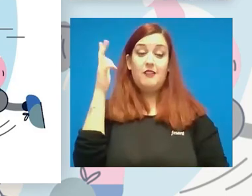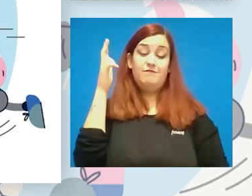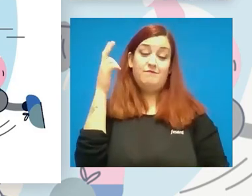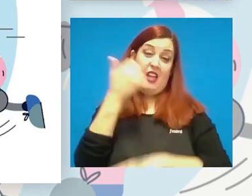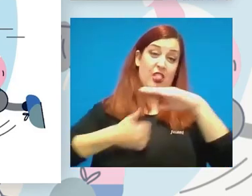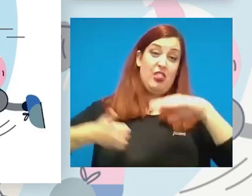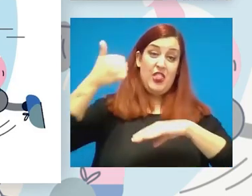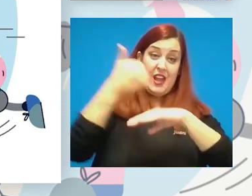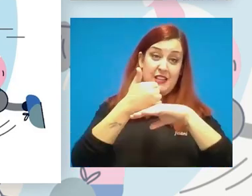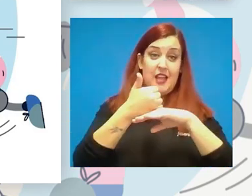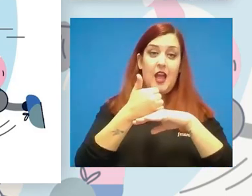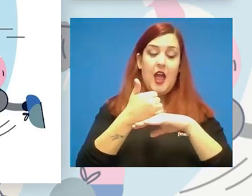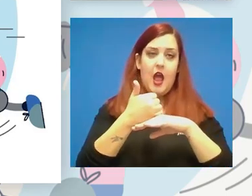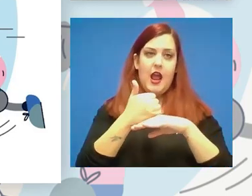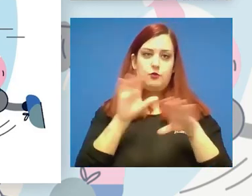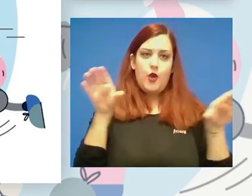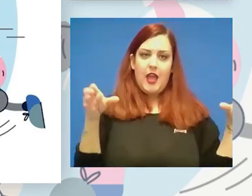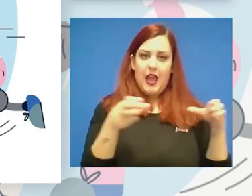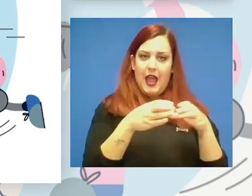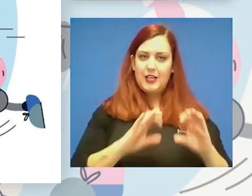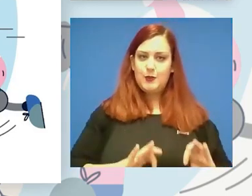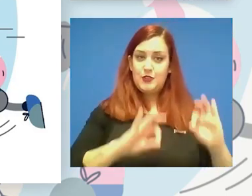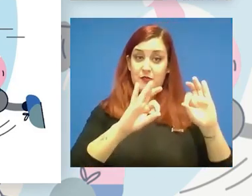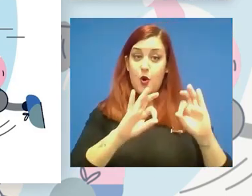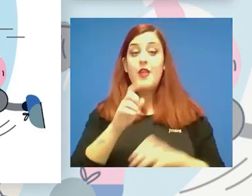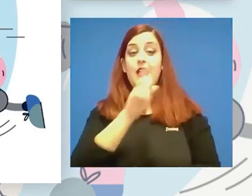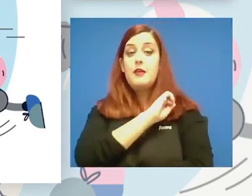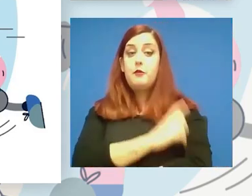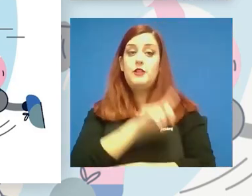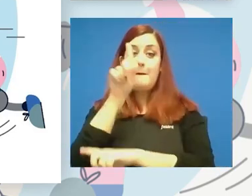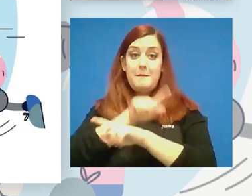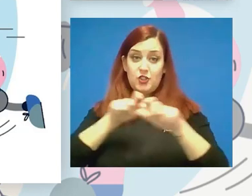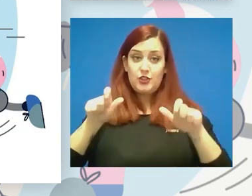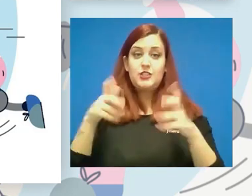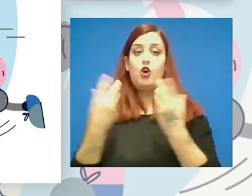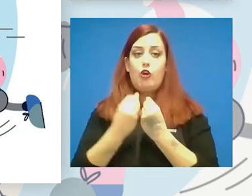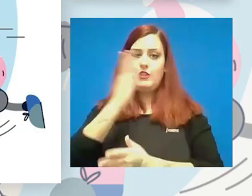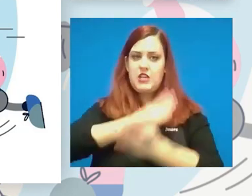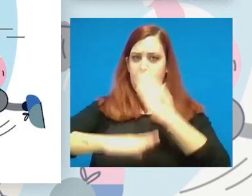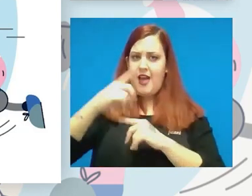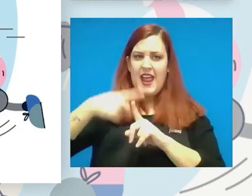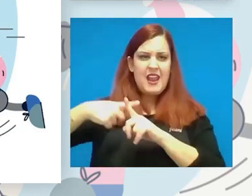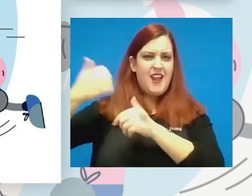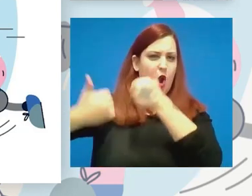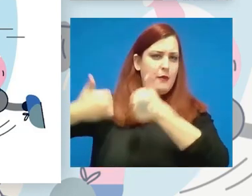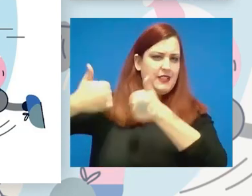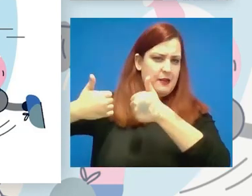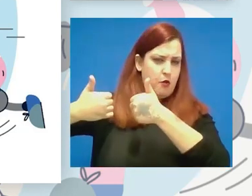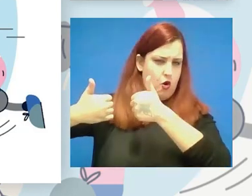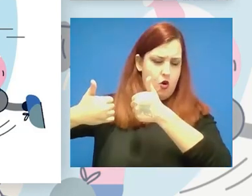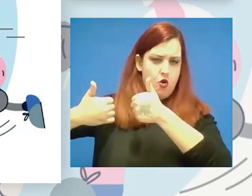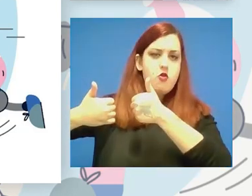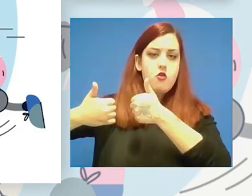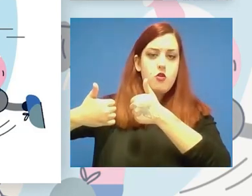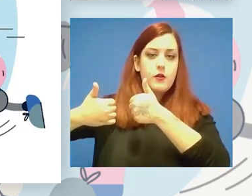talento, entrena y demás? Y luego, además, el deporte de personas con discapacidad al nivel competitivo que sea, que luego bajaremos al regional con Gabriel